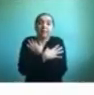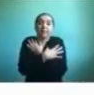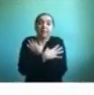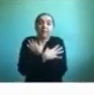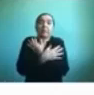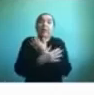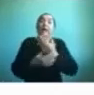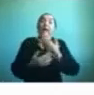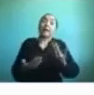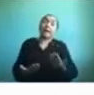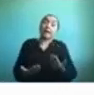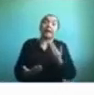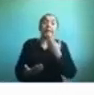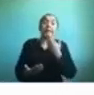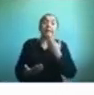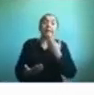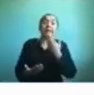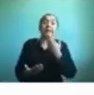nuestras familias.